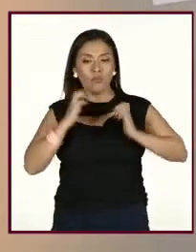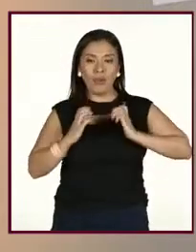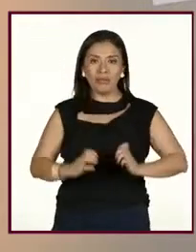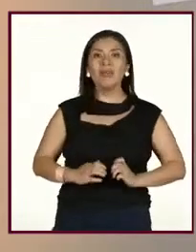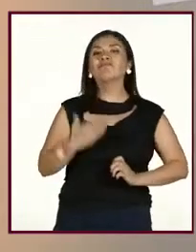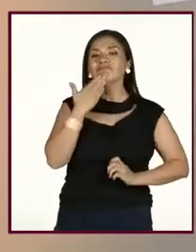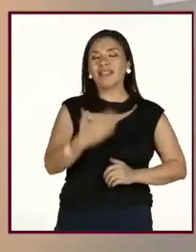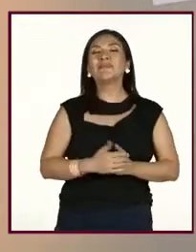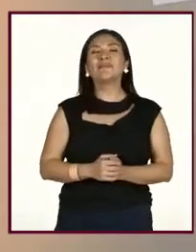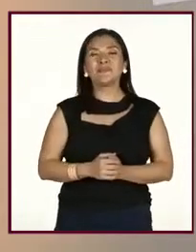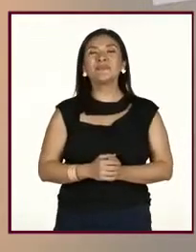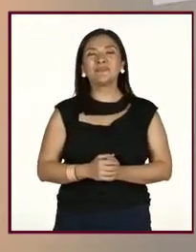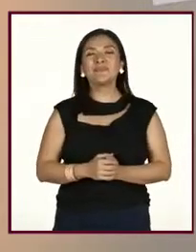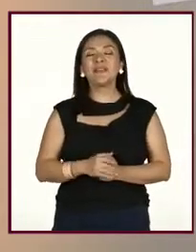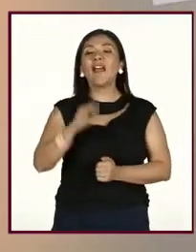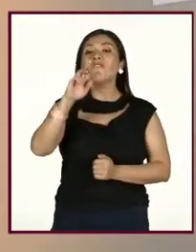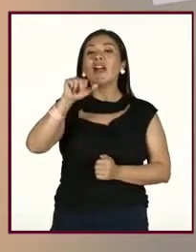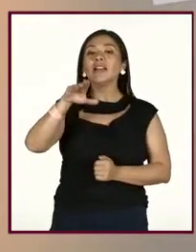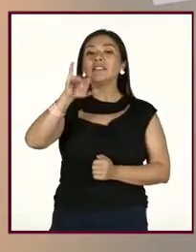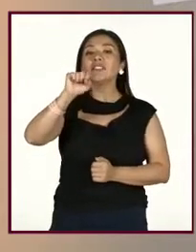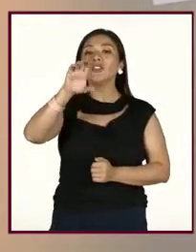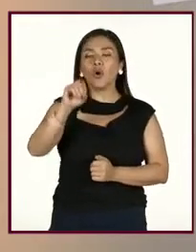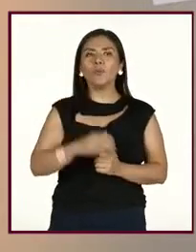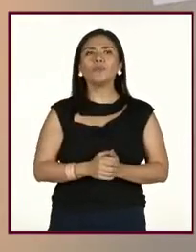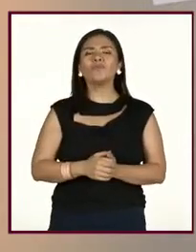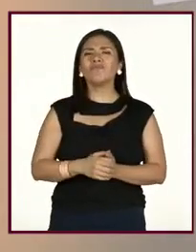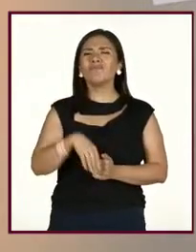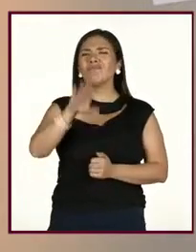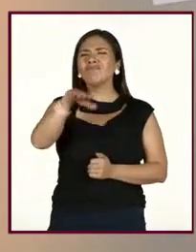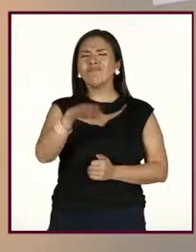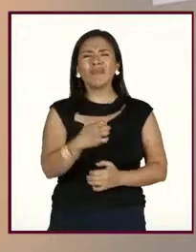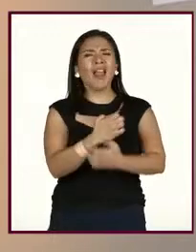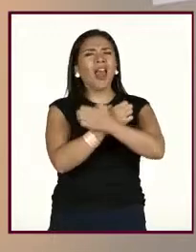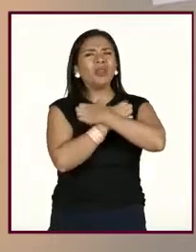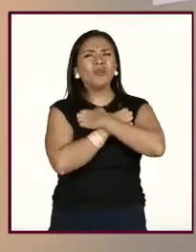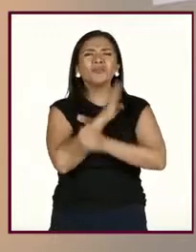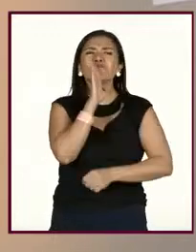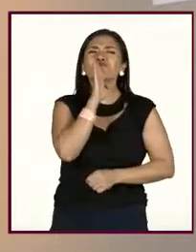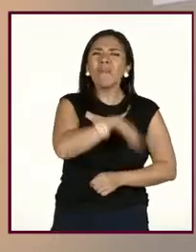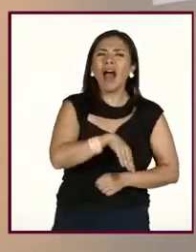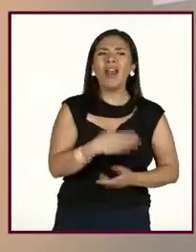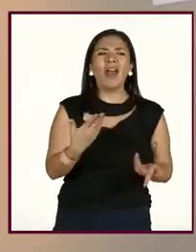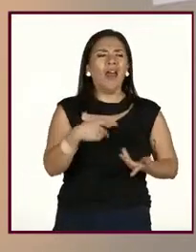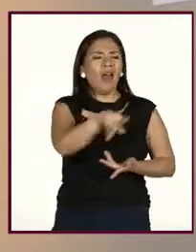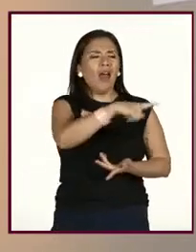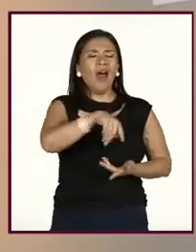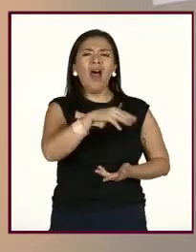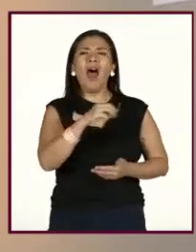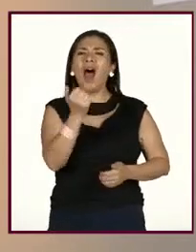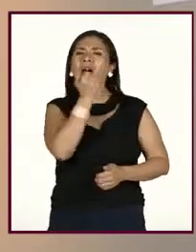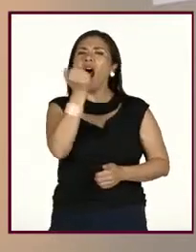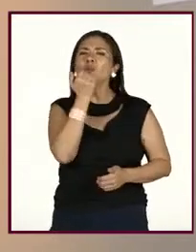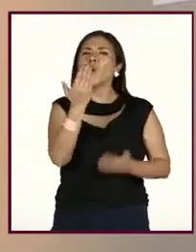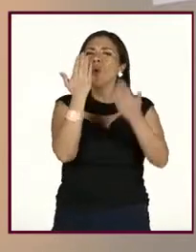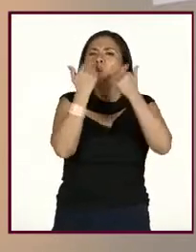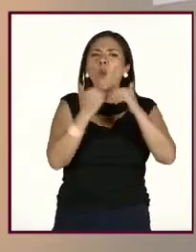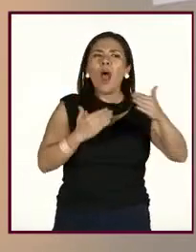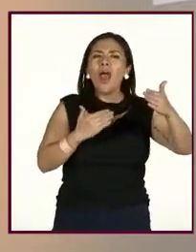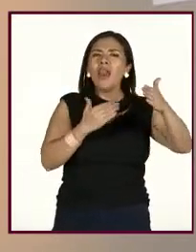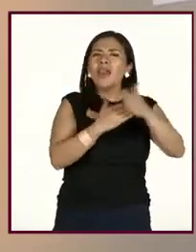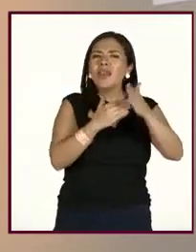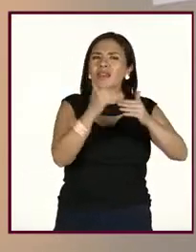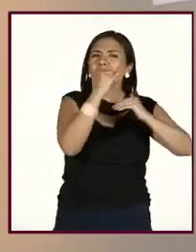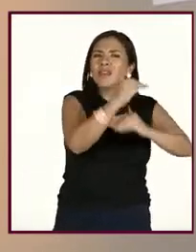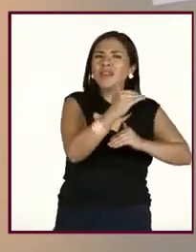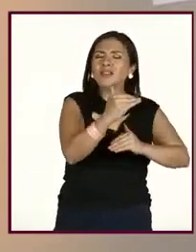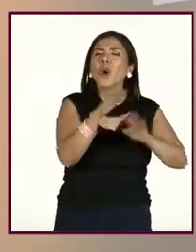Mago. Francisco Ortiz, ¿qué tanto influye la mala educación y falta de límites de nuestros alumnos en nuestro autocuidado? ¿Qué